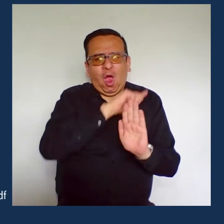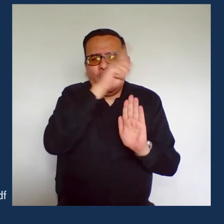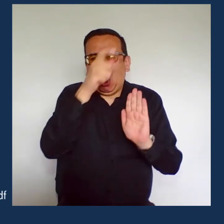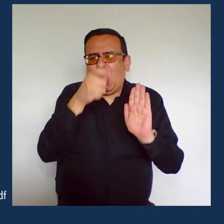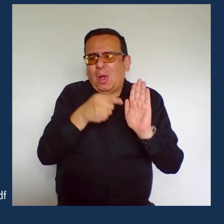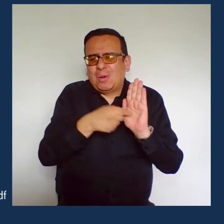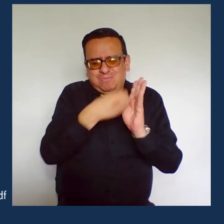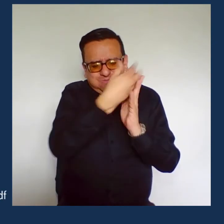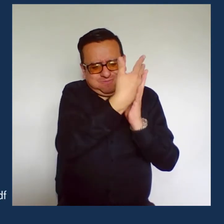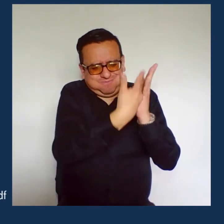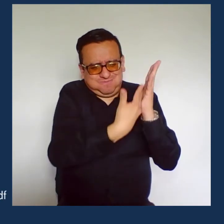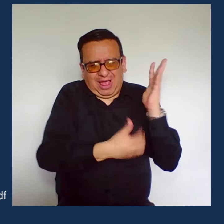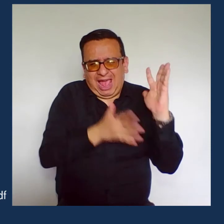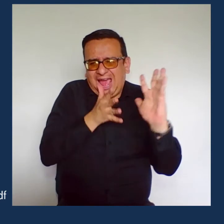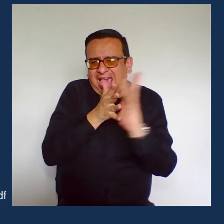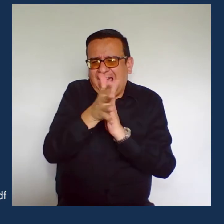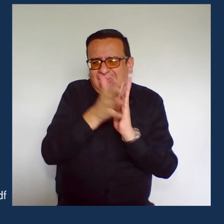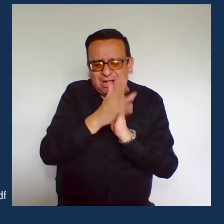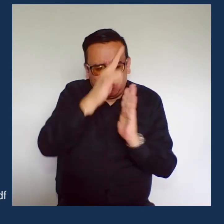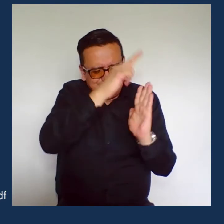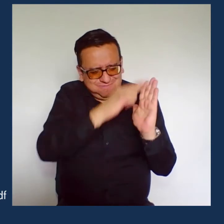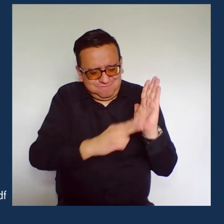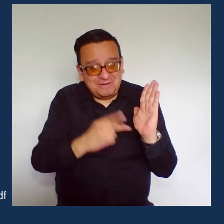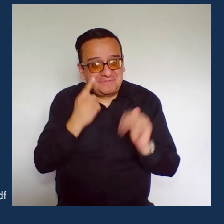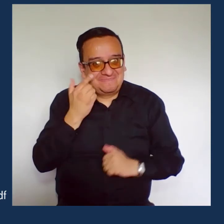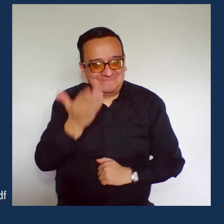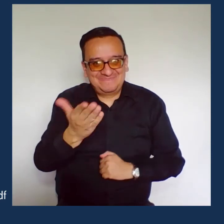En la página web del Ministerio del Interior